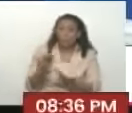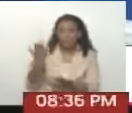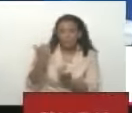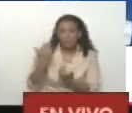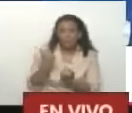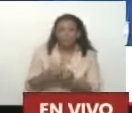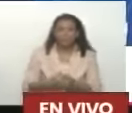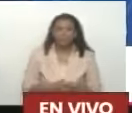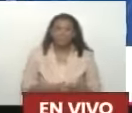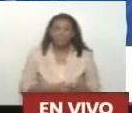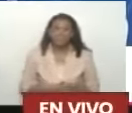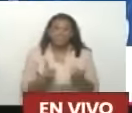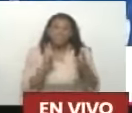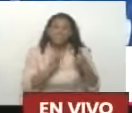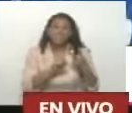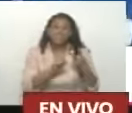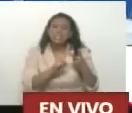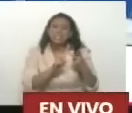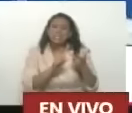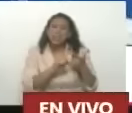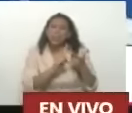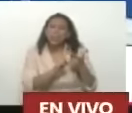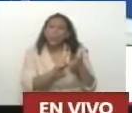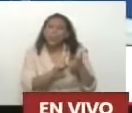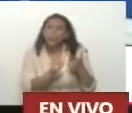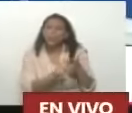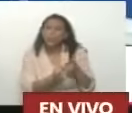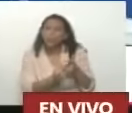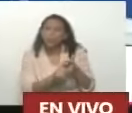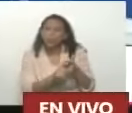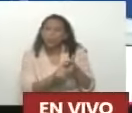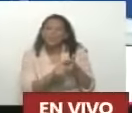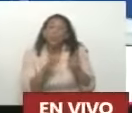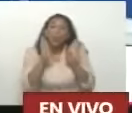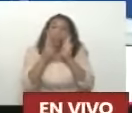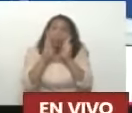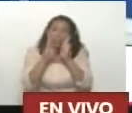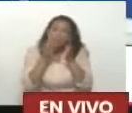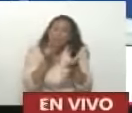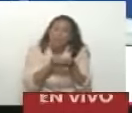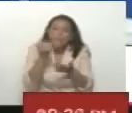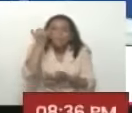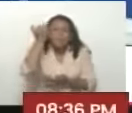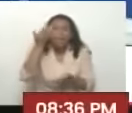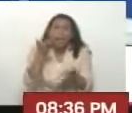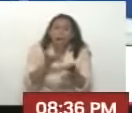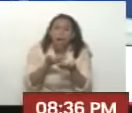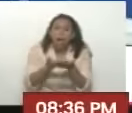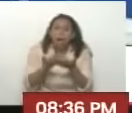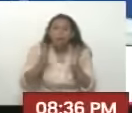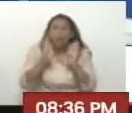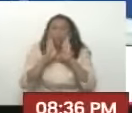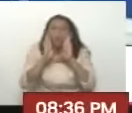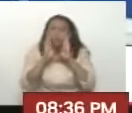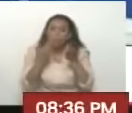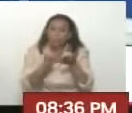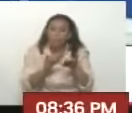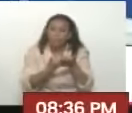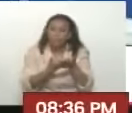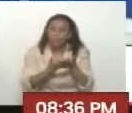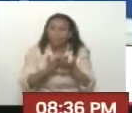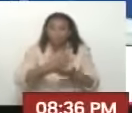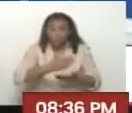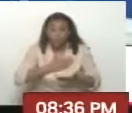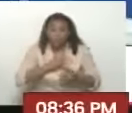Segundo Es una sugerencia Es una propuesta Que yo les hago Yo